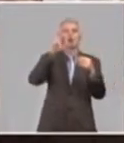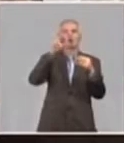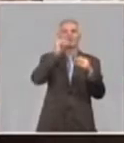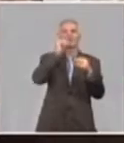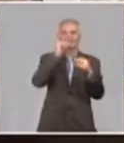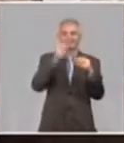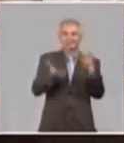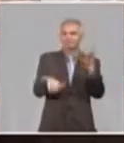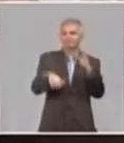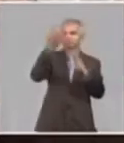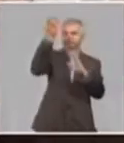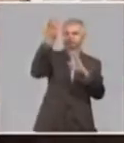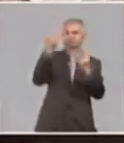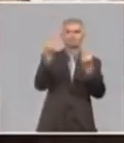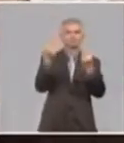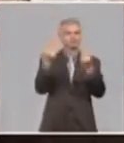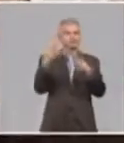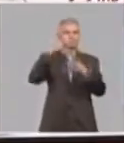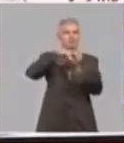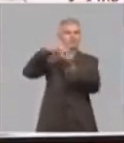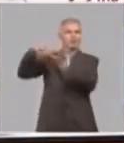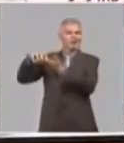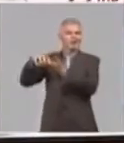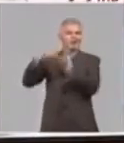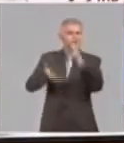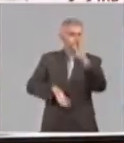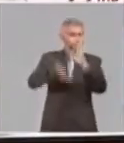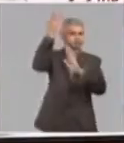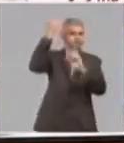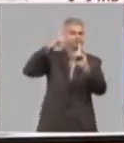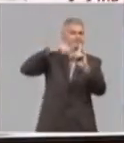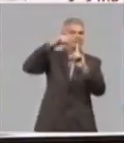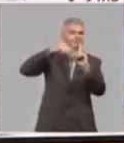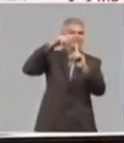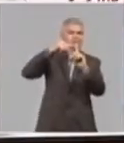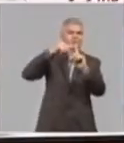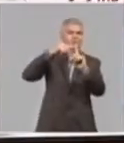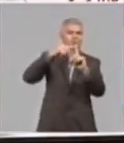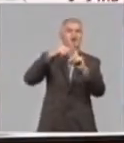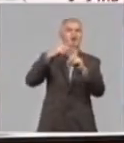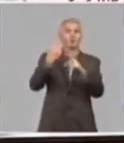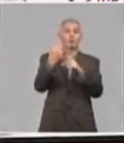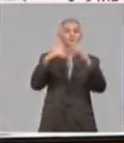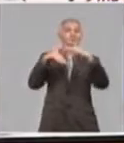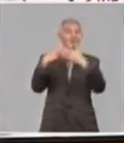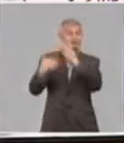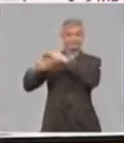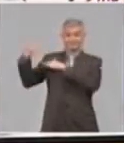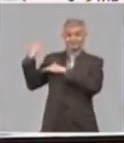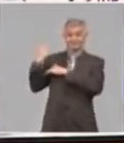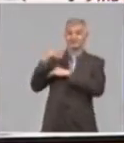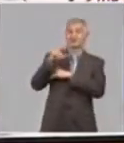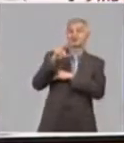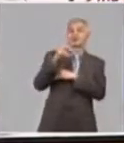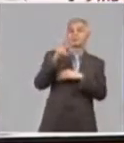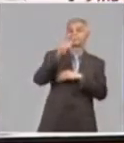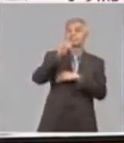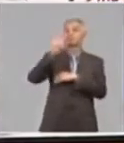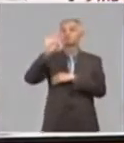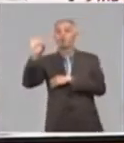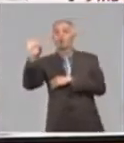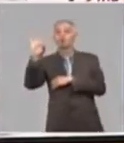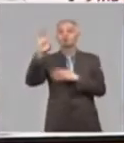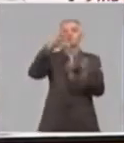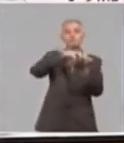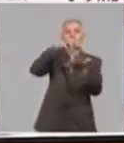la propia Habana. Muchos récords. Tuvimos un día de 28 estaciones meteorológicas con récord nacional y eso